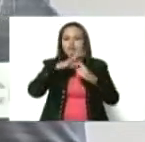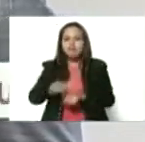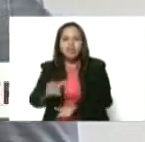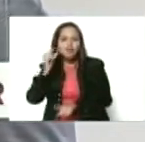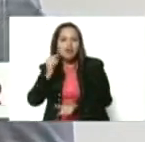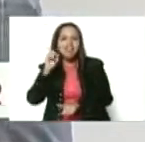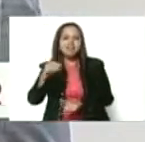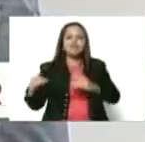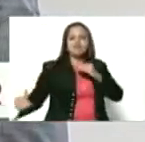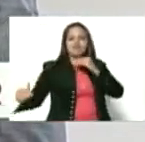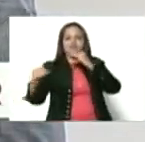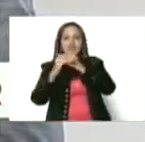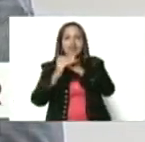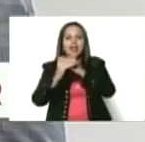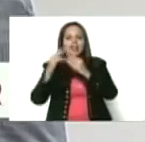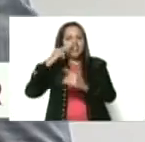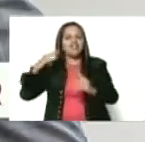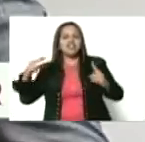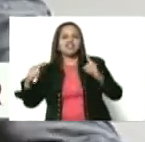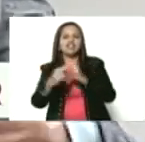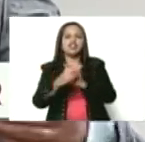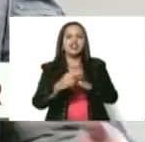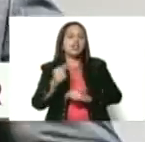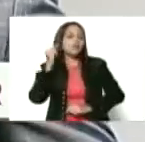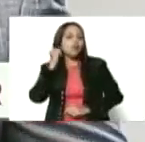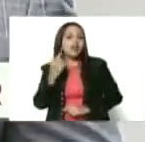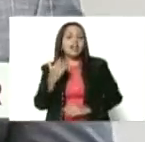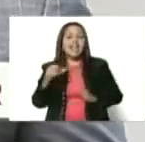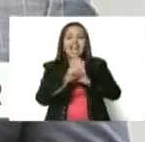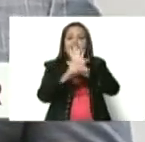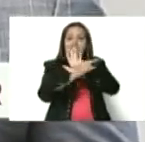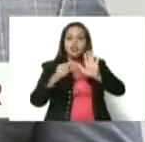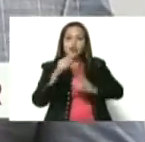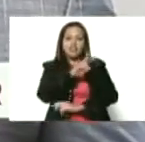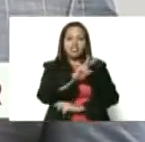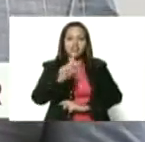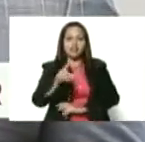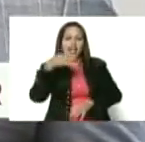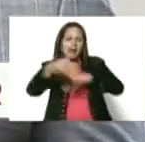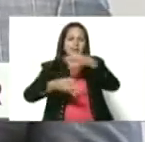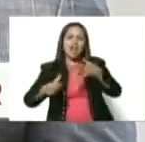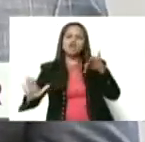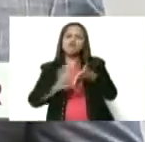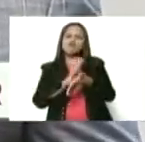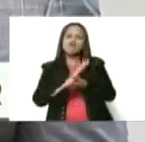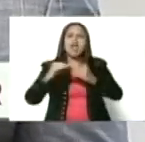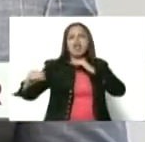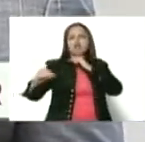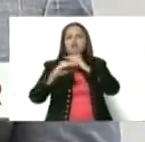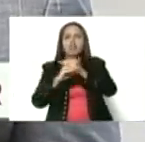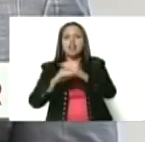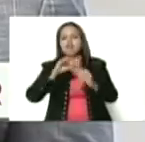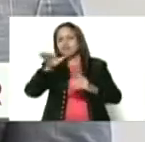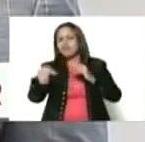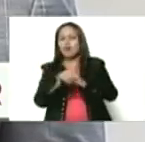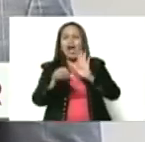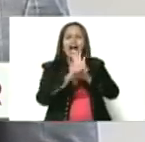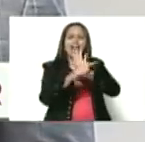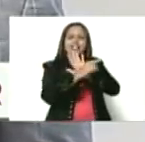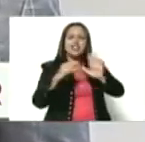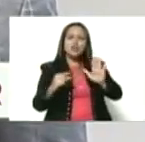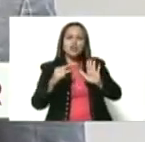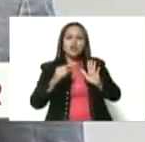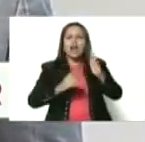transversalización de una perspectiva de género desde el artículo 21, que habla de la igualdad, hasta todos los artículos referidos en el